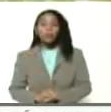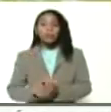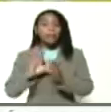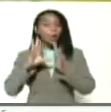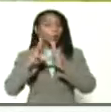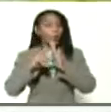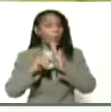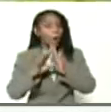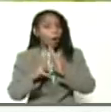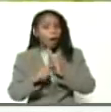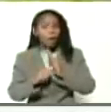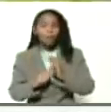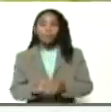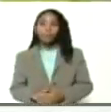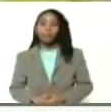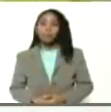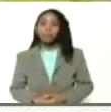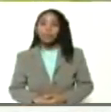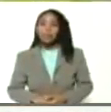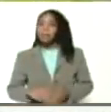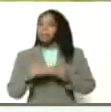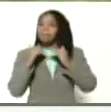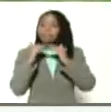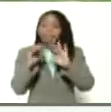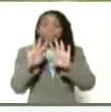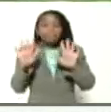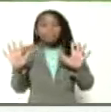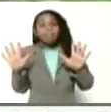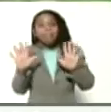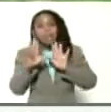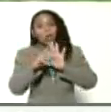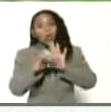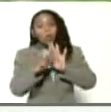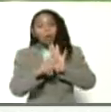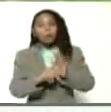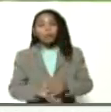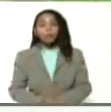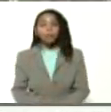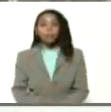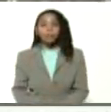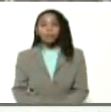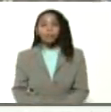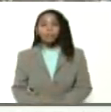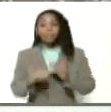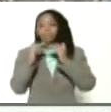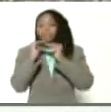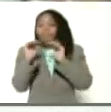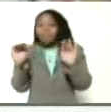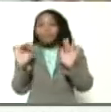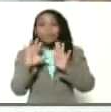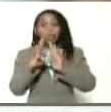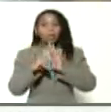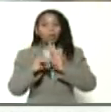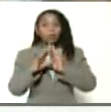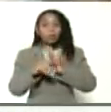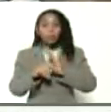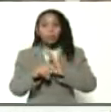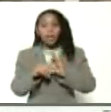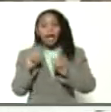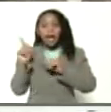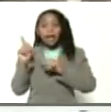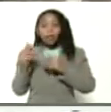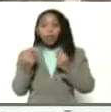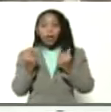robaron simple y llanamente se lo robaron simple y llanamente saquearon esos